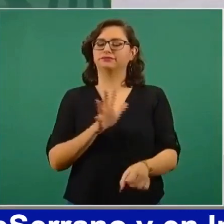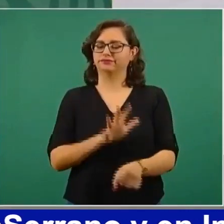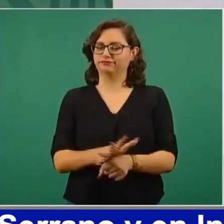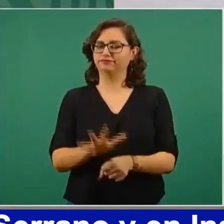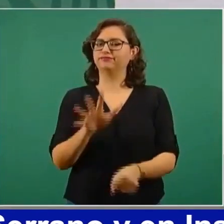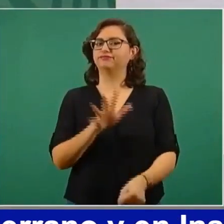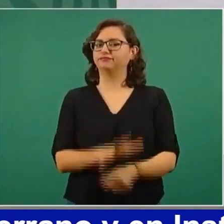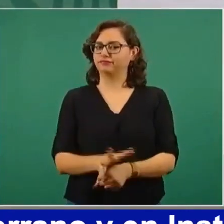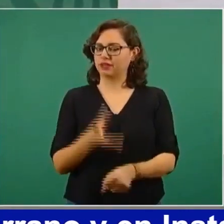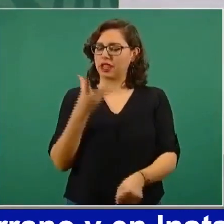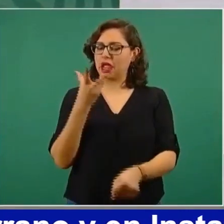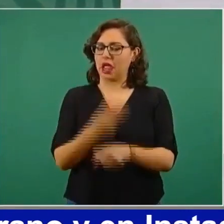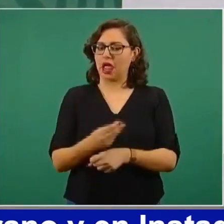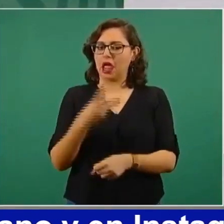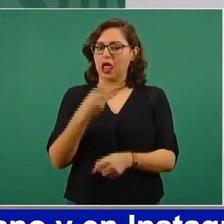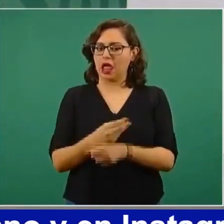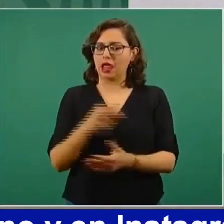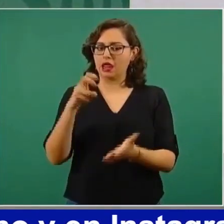para